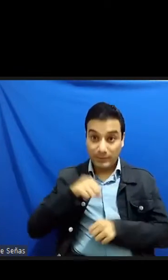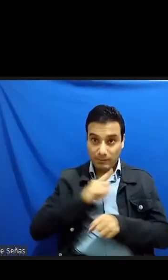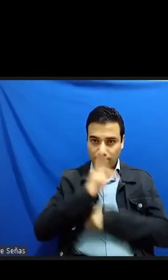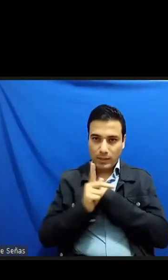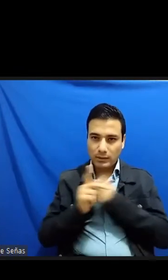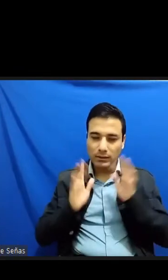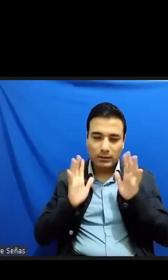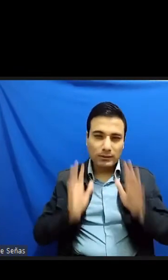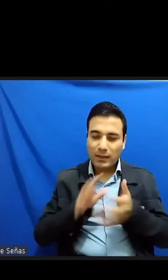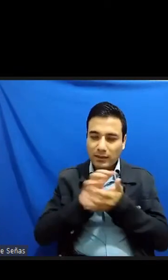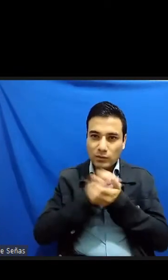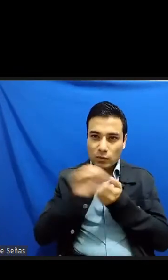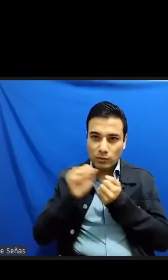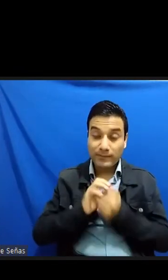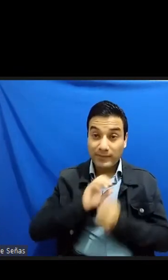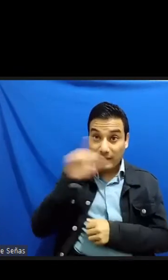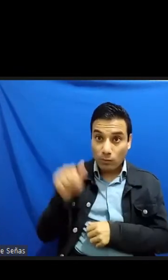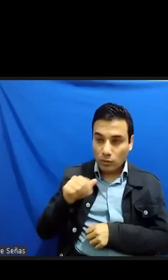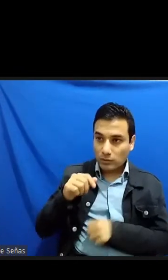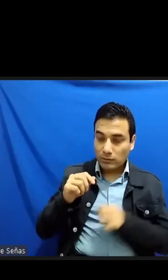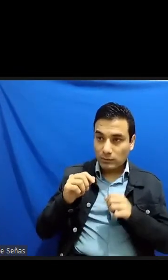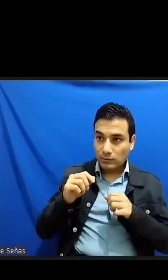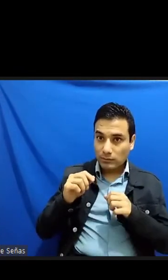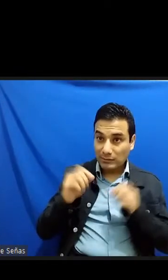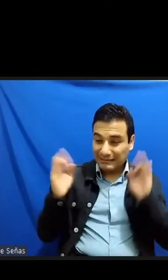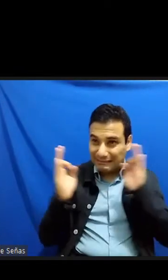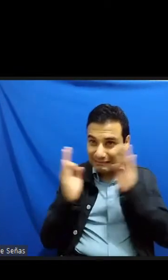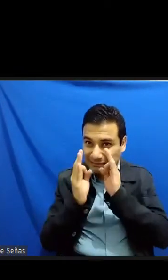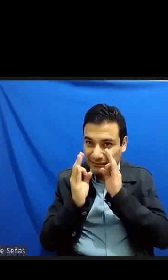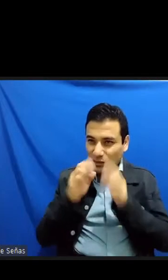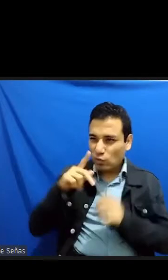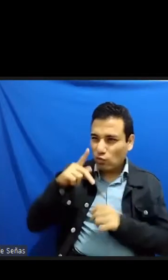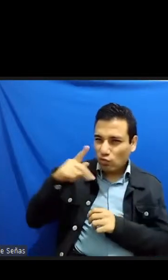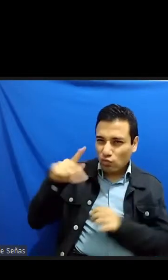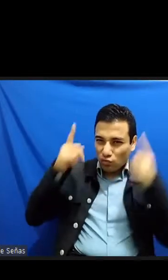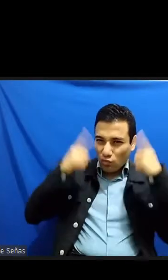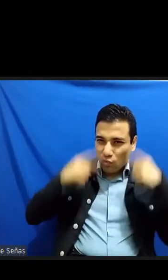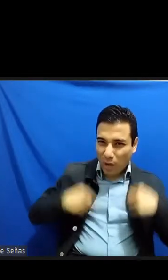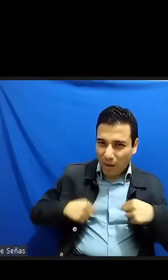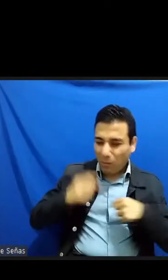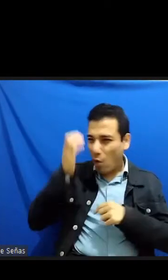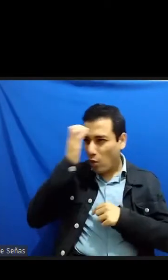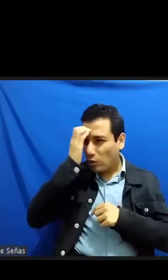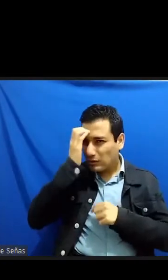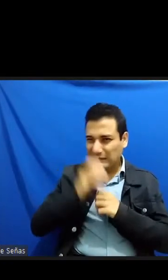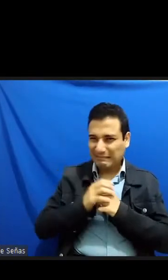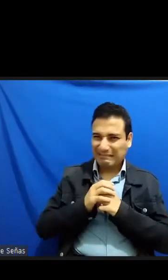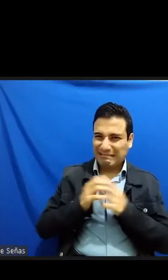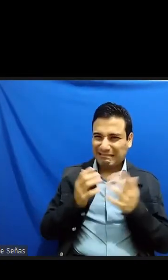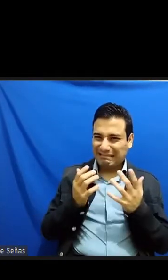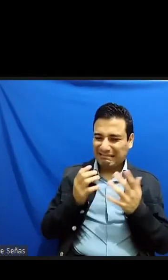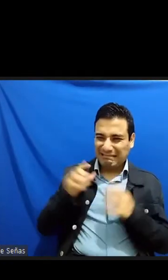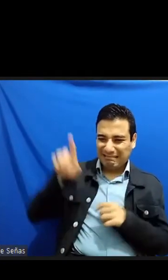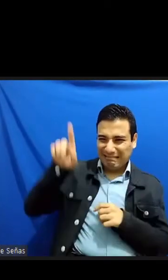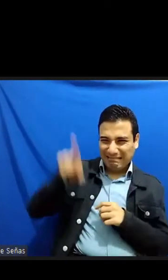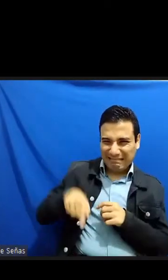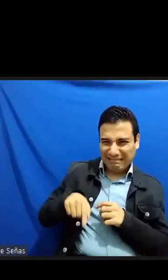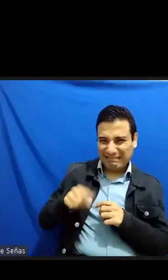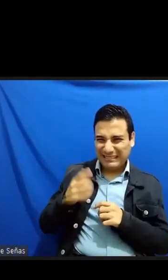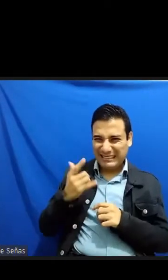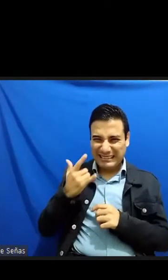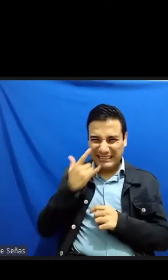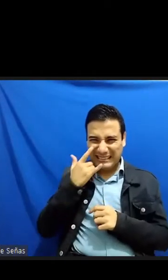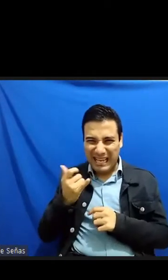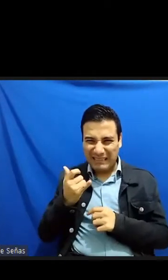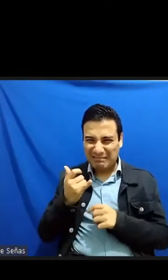conocer de cerca sus características físicas aspectos poco convencionales de su biografía